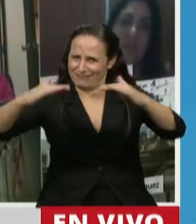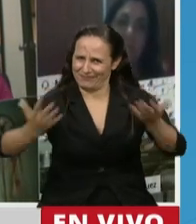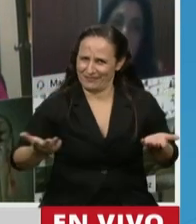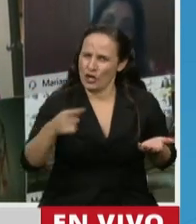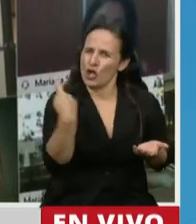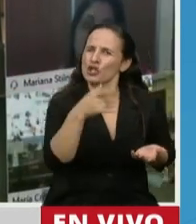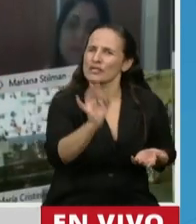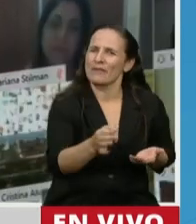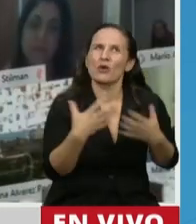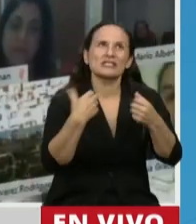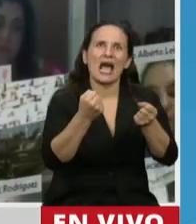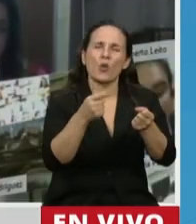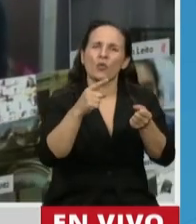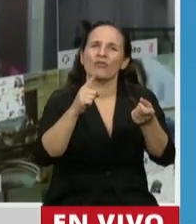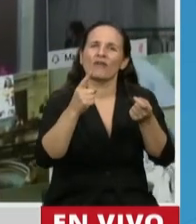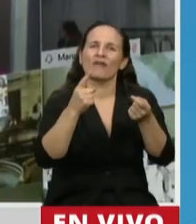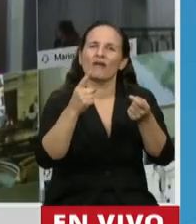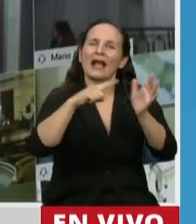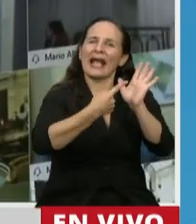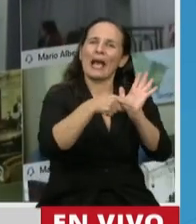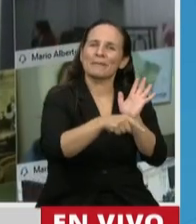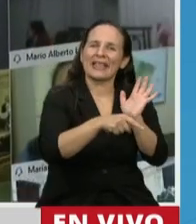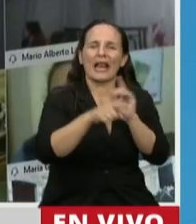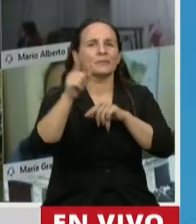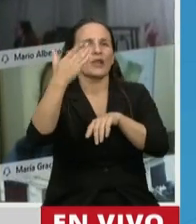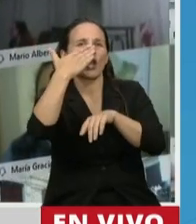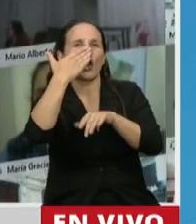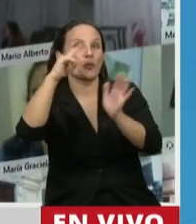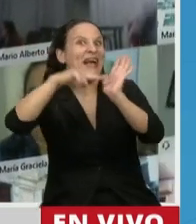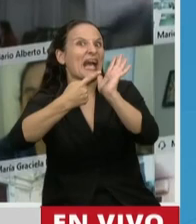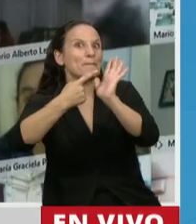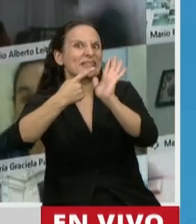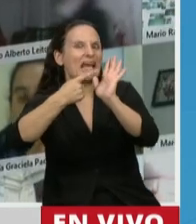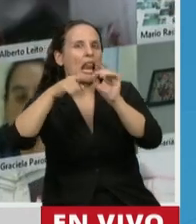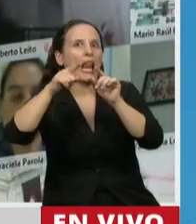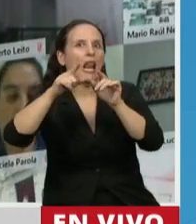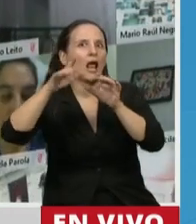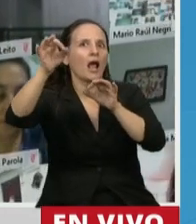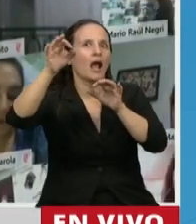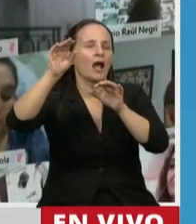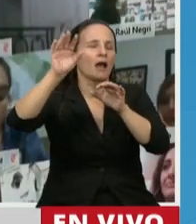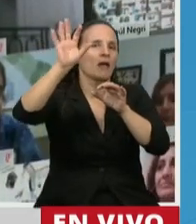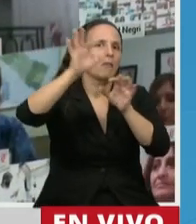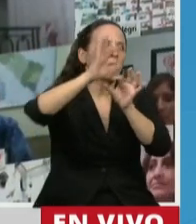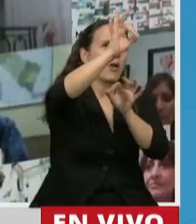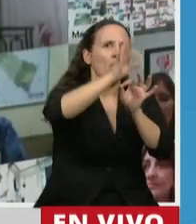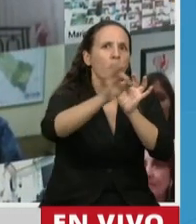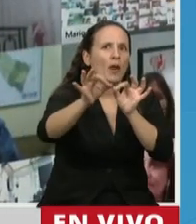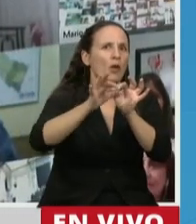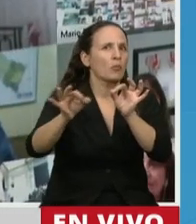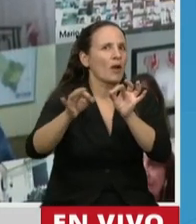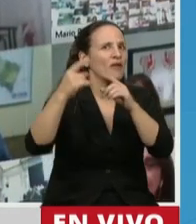salud en la capital, en la capital de Córdoba, como en el interior de Córdoba. Y la verdad, en esto